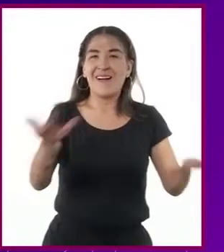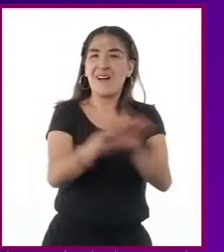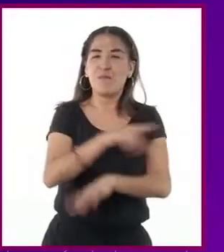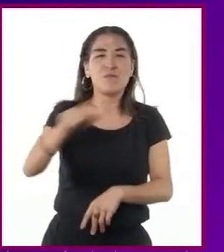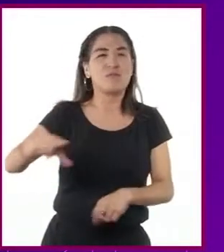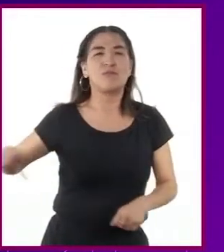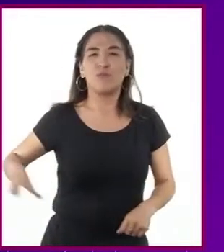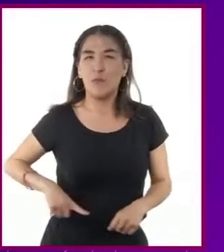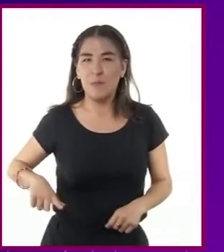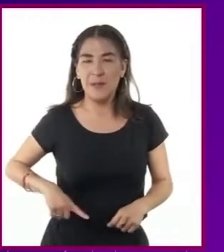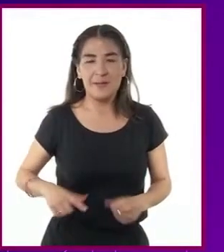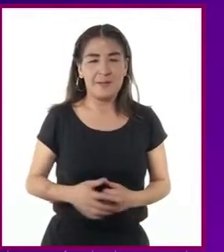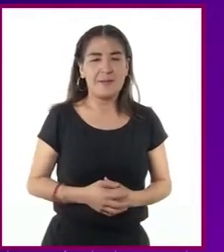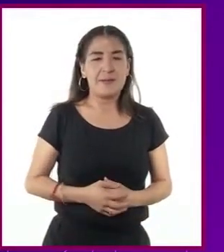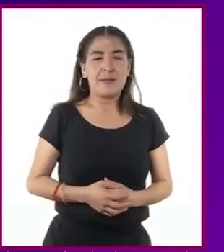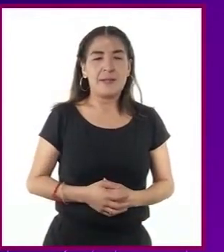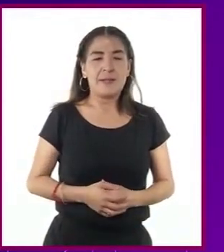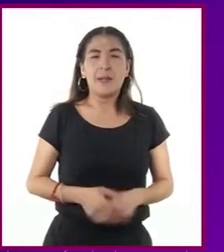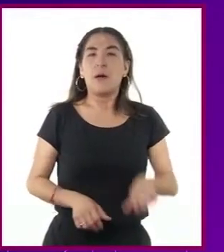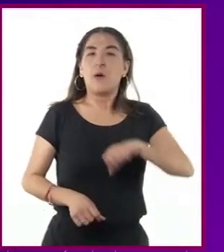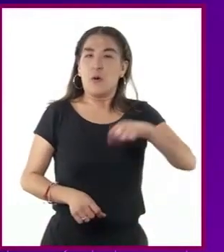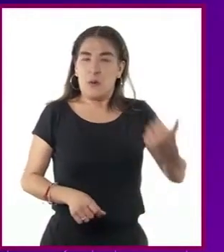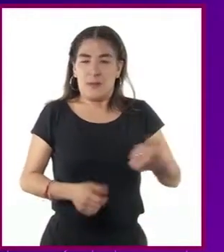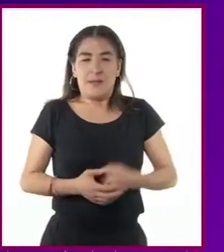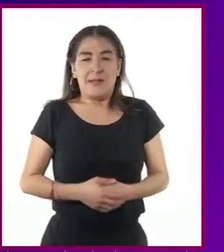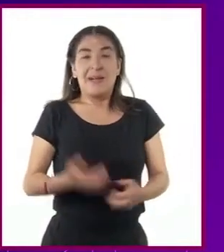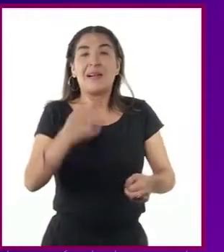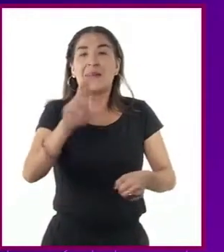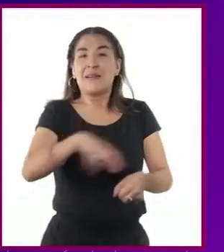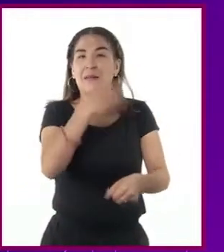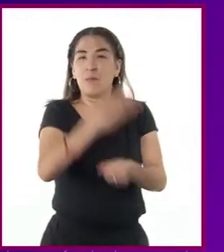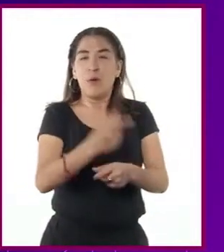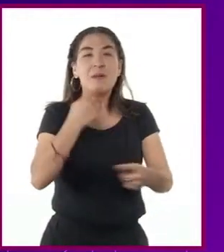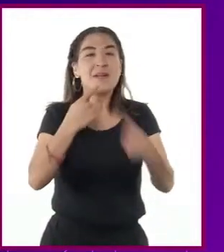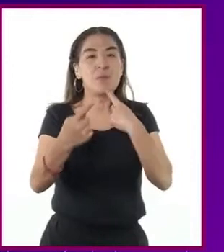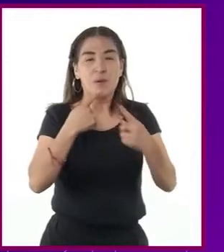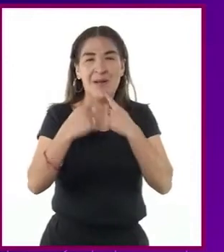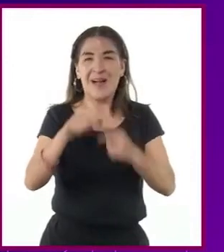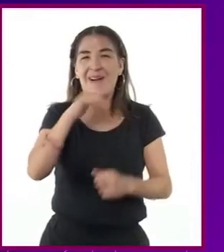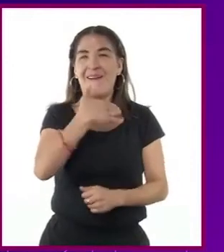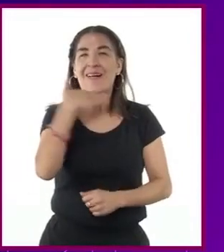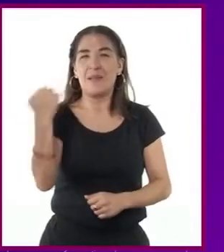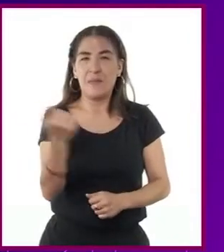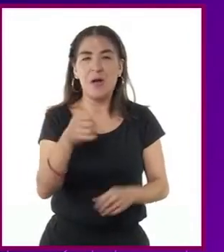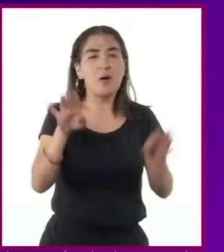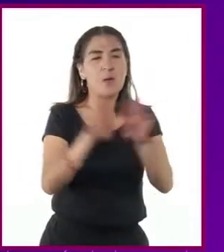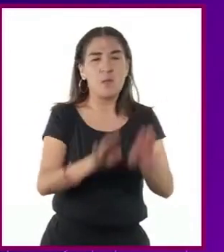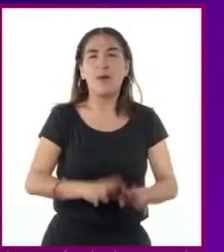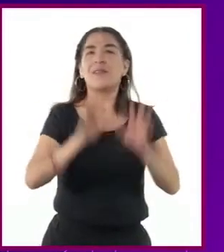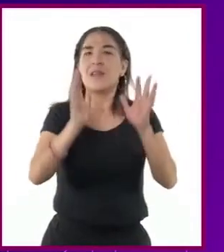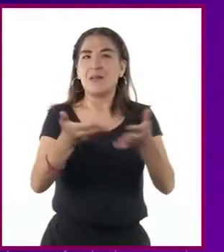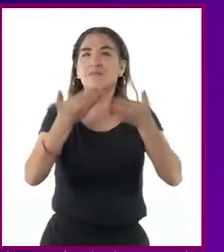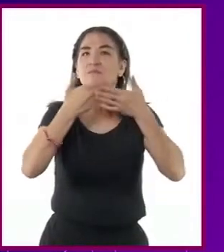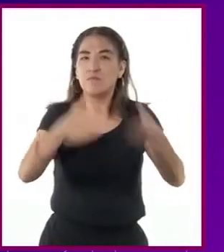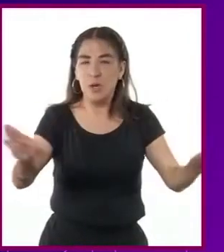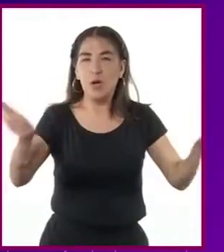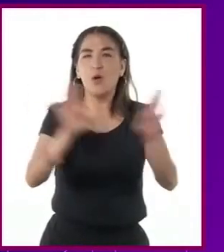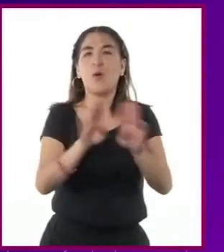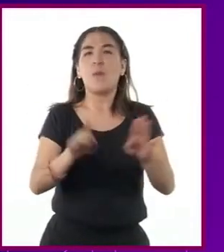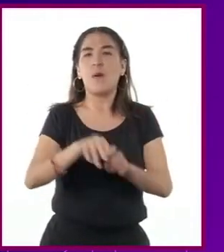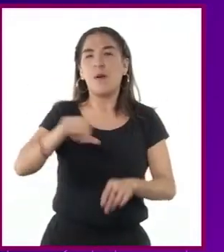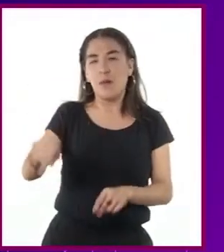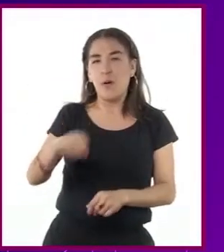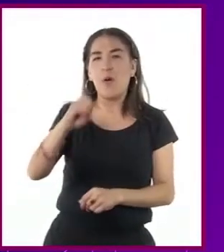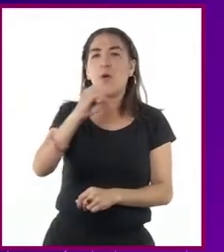gobiernos. Mientras, la República Democrática Alemana permitió la apertura de la frontera con Occidente,